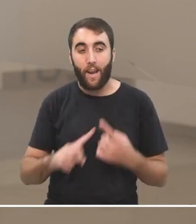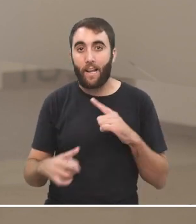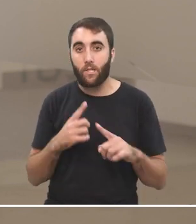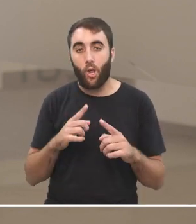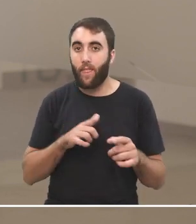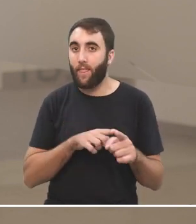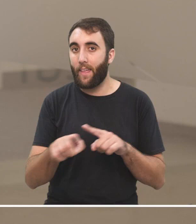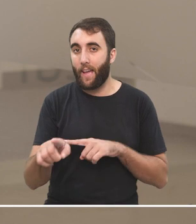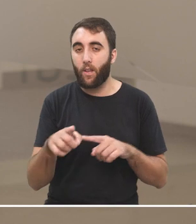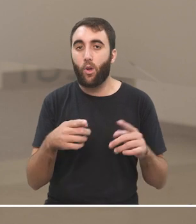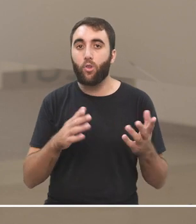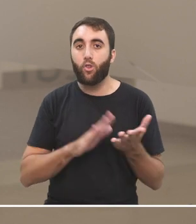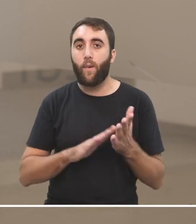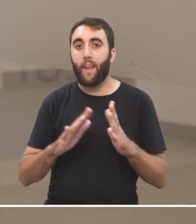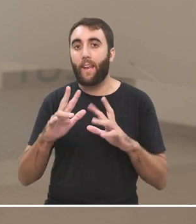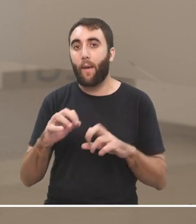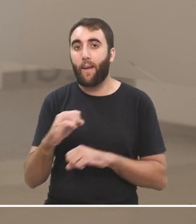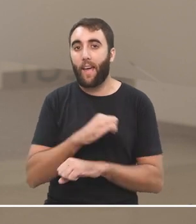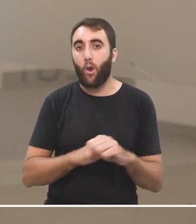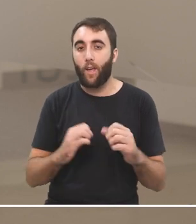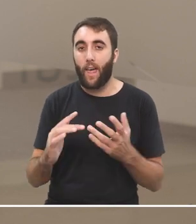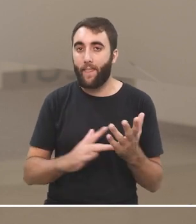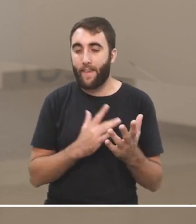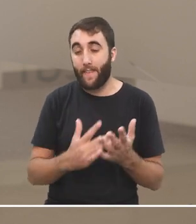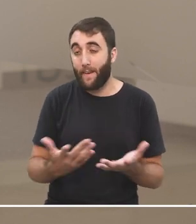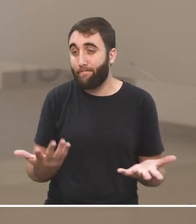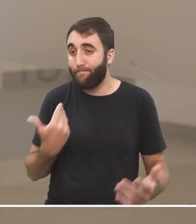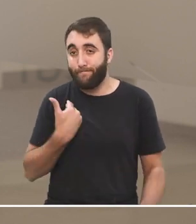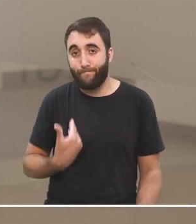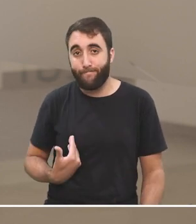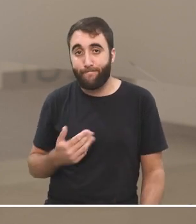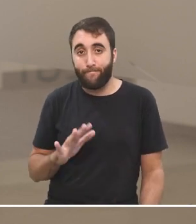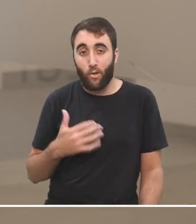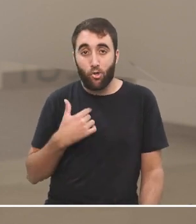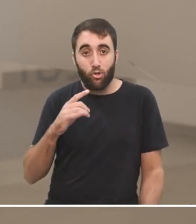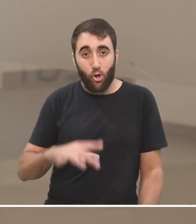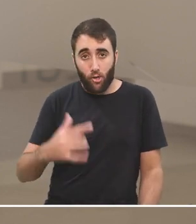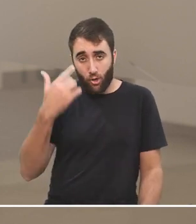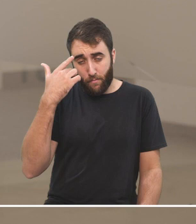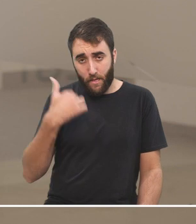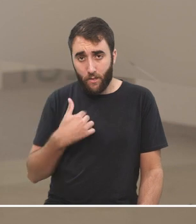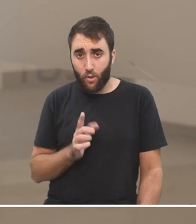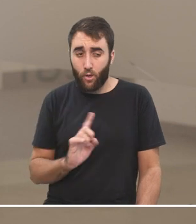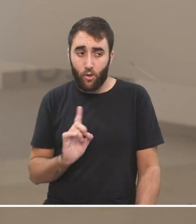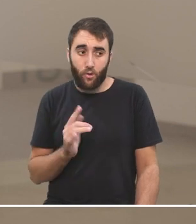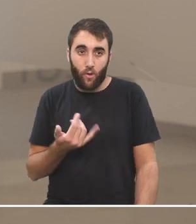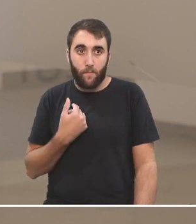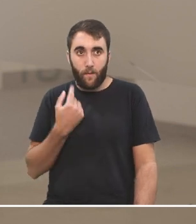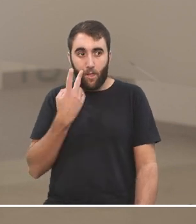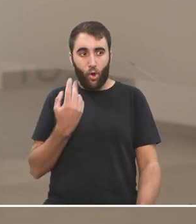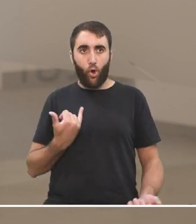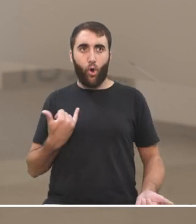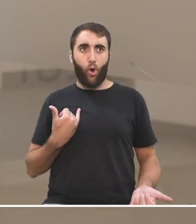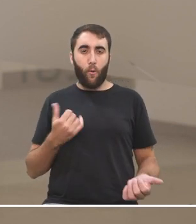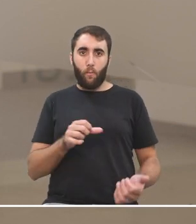directa con las tecnologías digitales lamentablemente o sea no solamente yo lo creo sino mucha gente que está tratando de entender este fenómeno